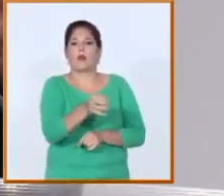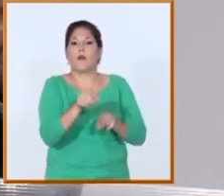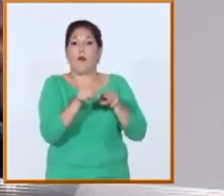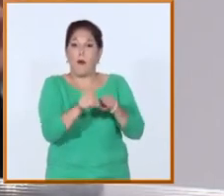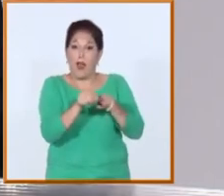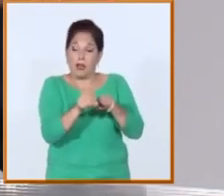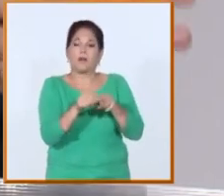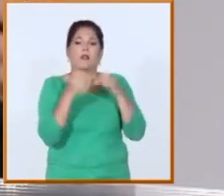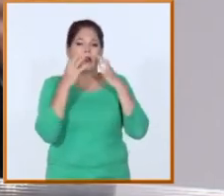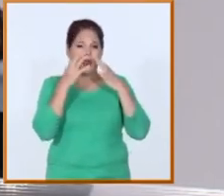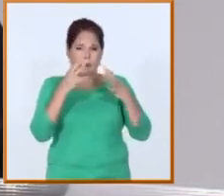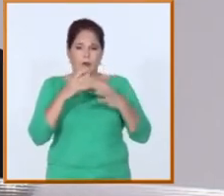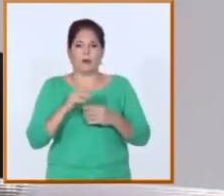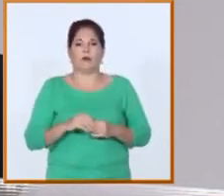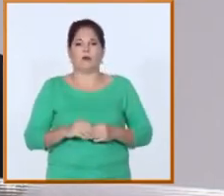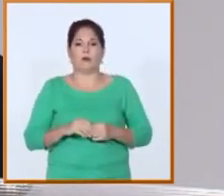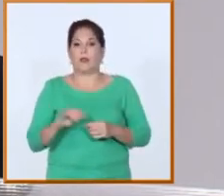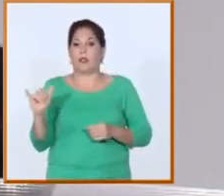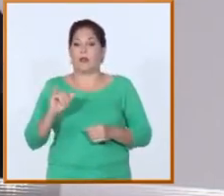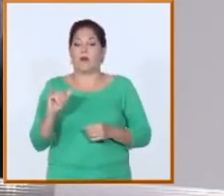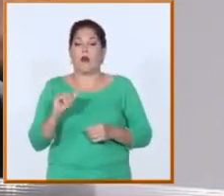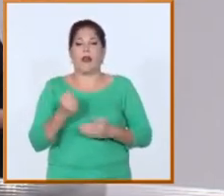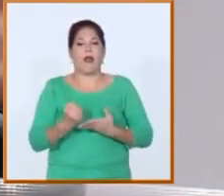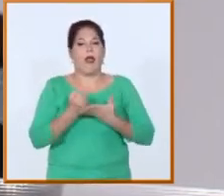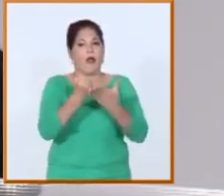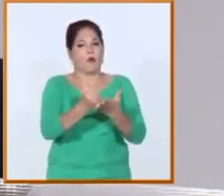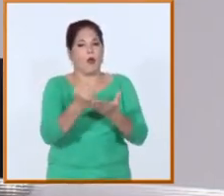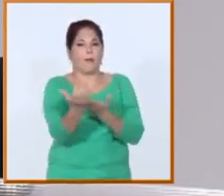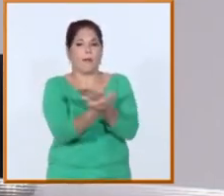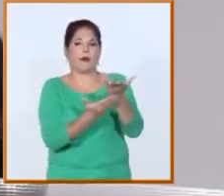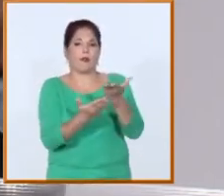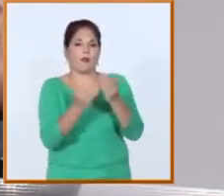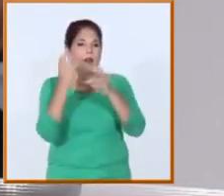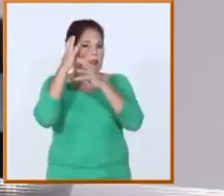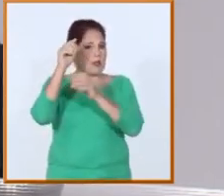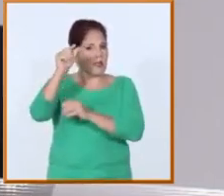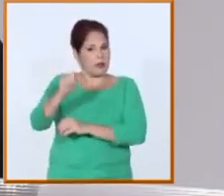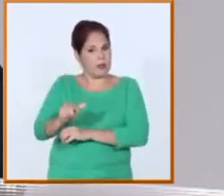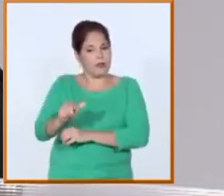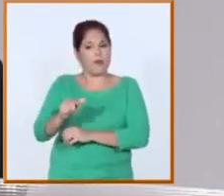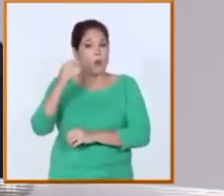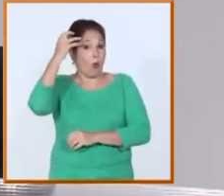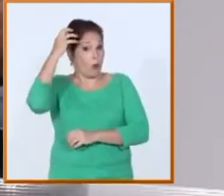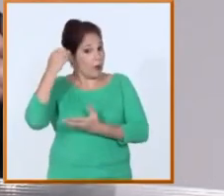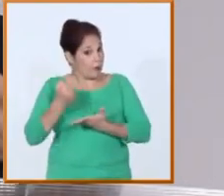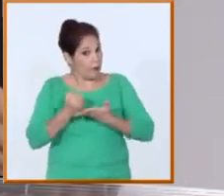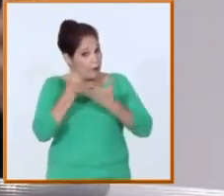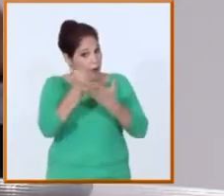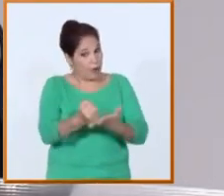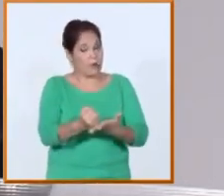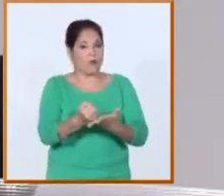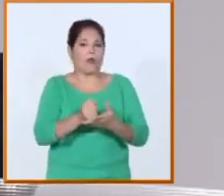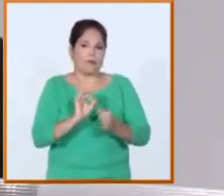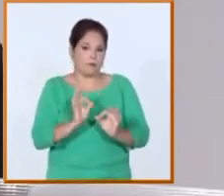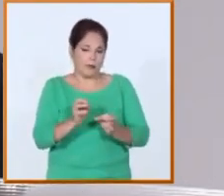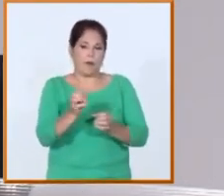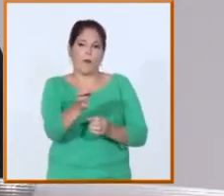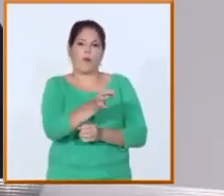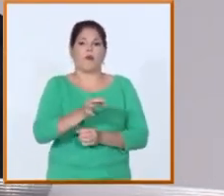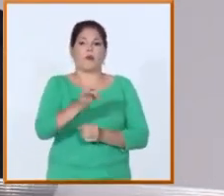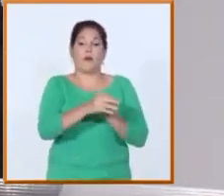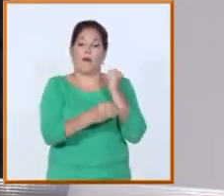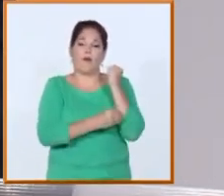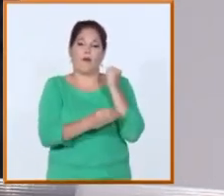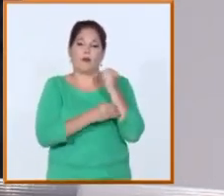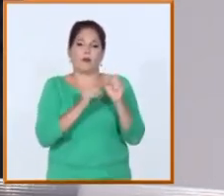CUN y su trabajo en el aporte a la gestión de la ciencia o a la gestión de gobierno basado en ciencia e innovación en los territorios en municipios